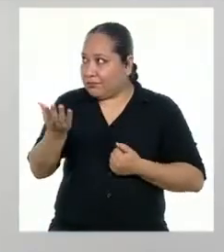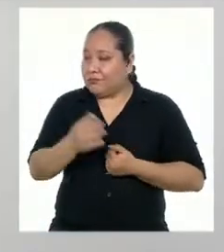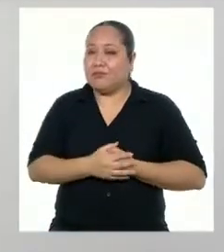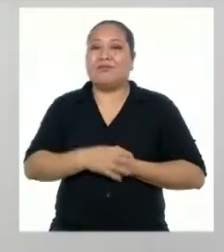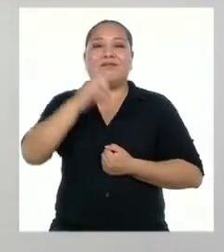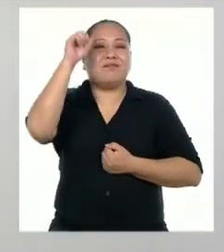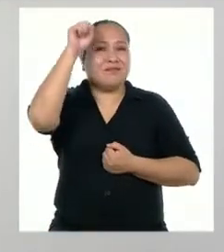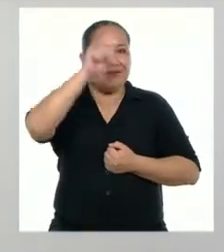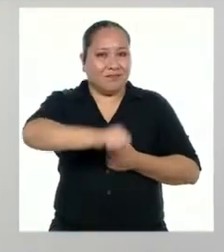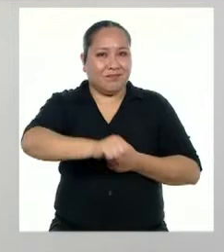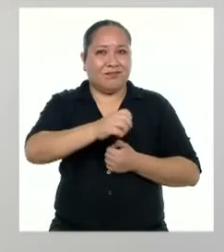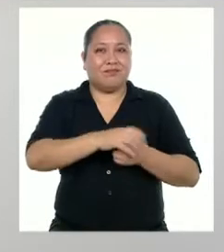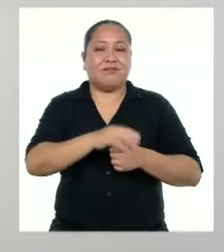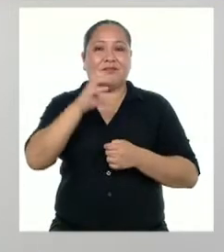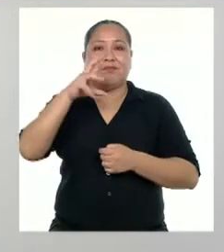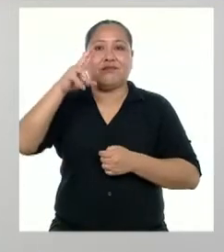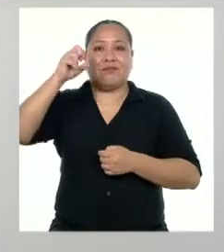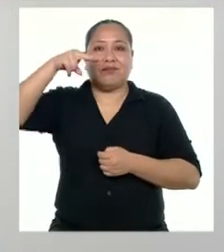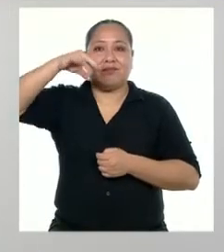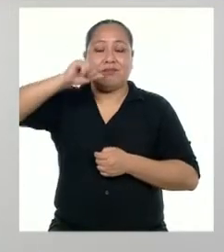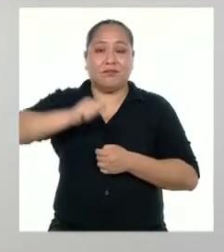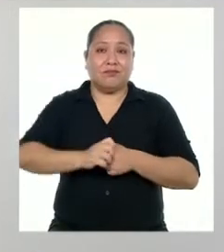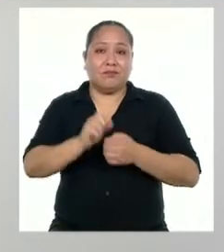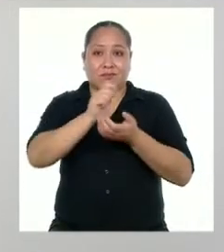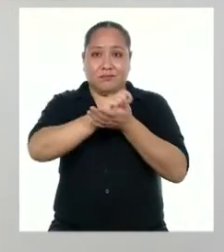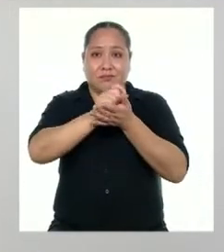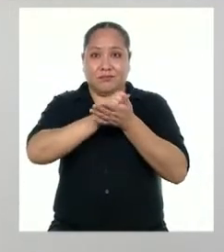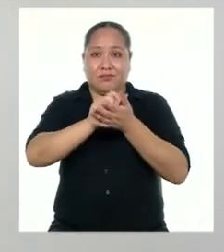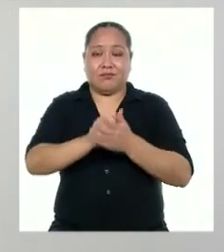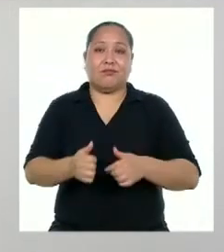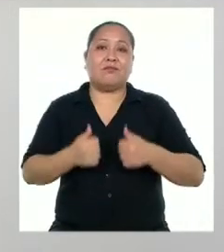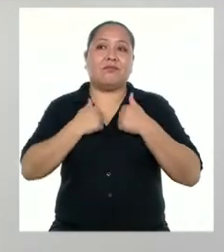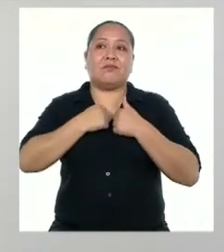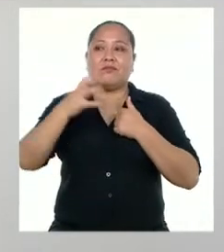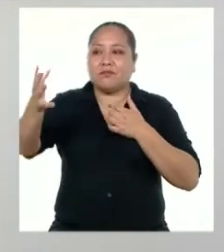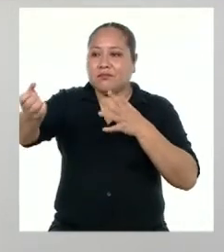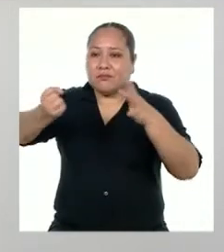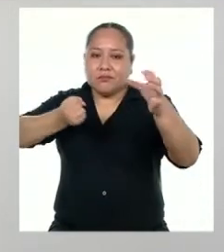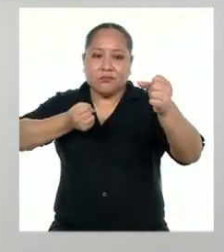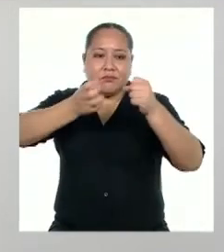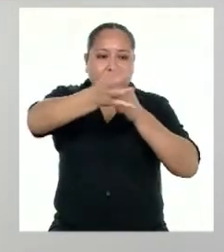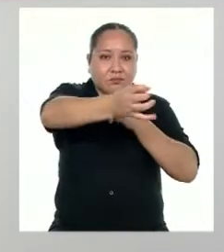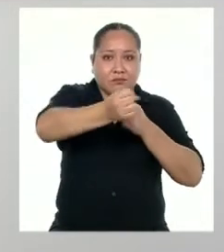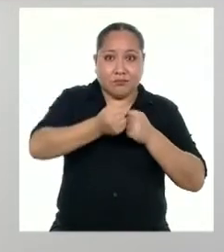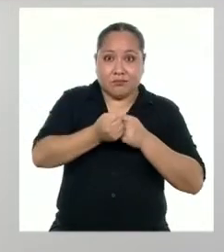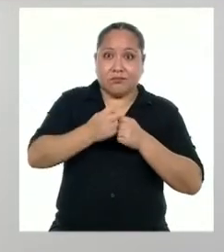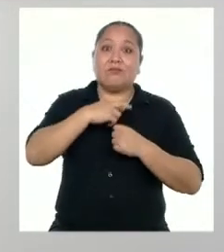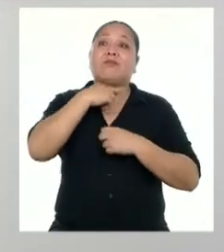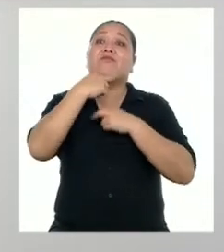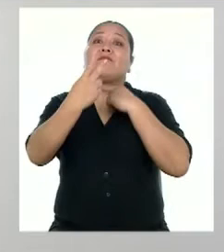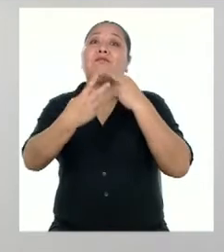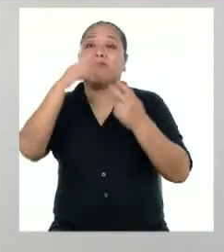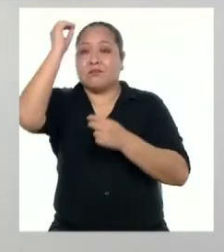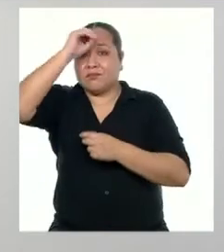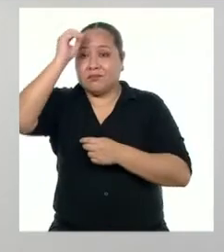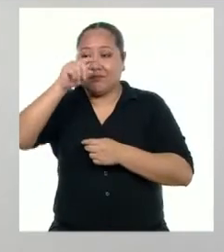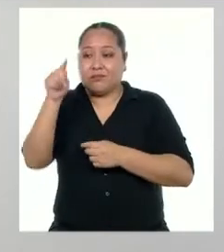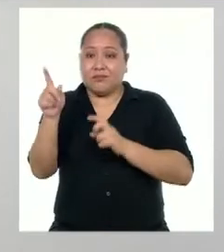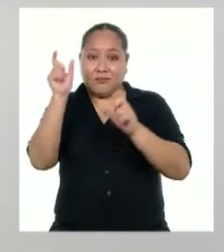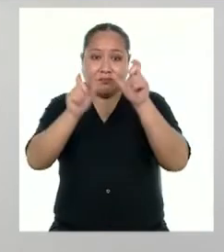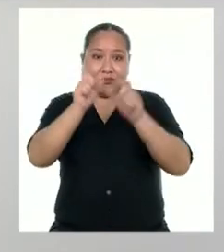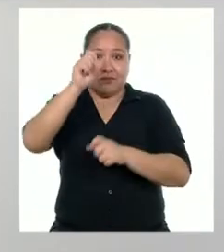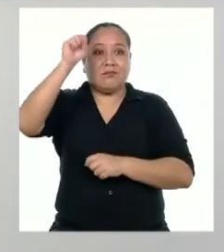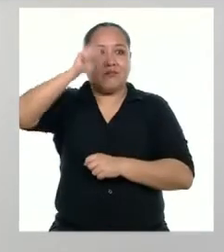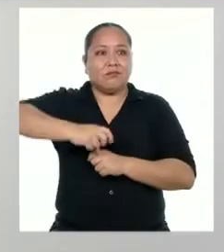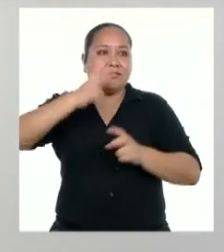Efectivamente, la crónica es un texto vivo, pues recoge las voces de personas que realmente han presenciado